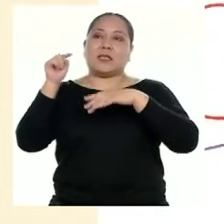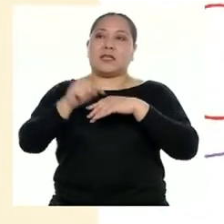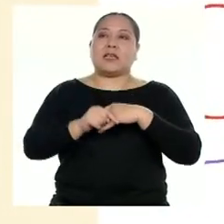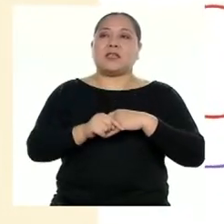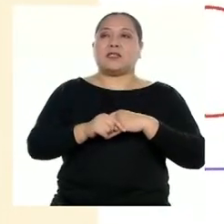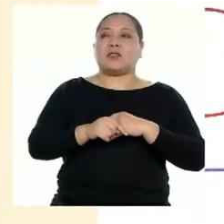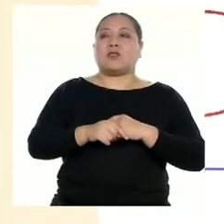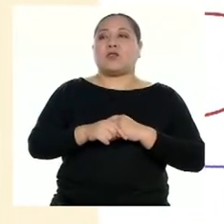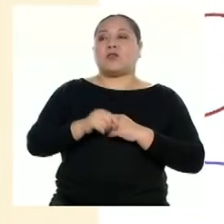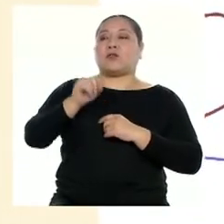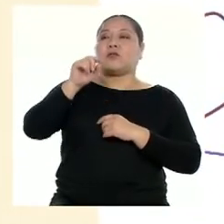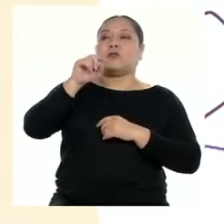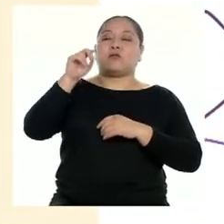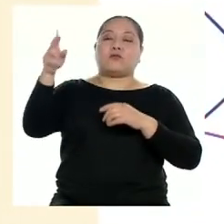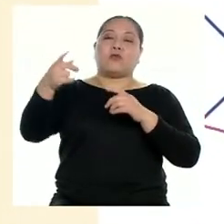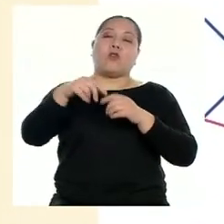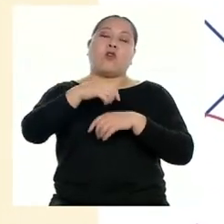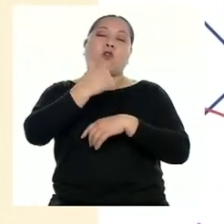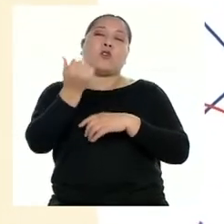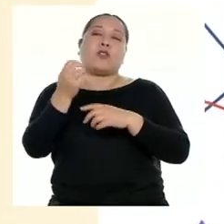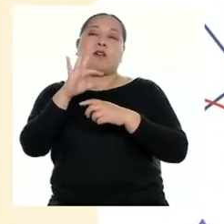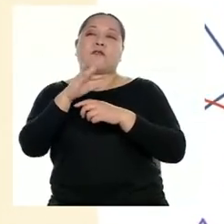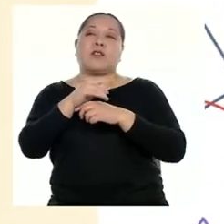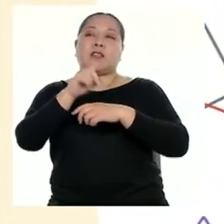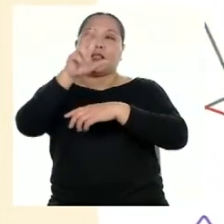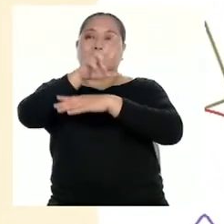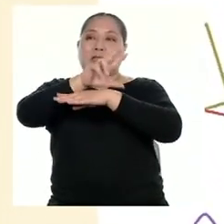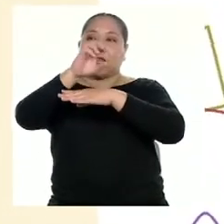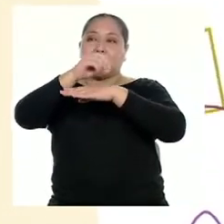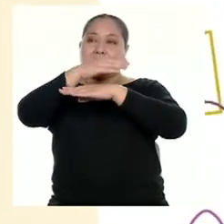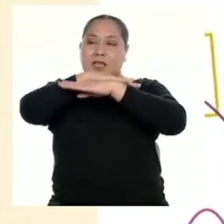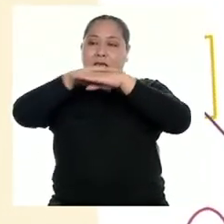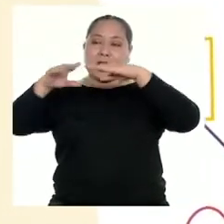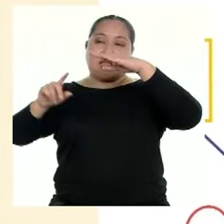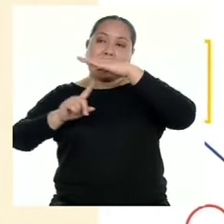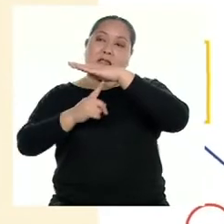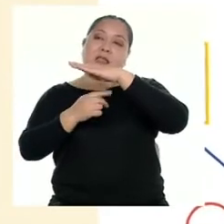ser representada por una fracción decimal 30 décimos.